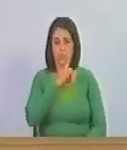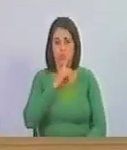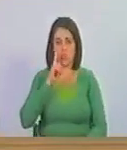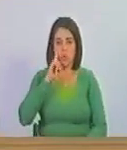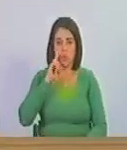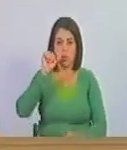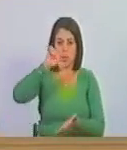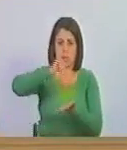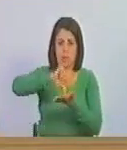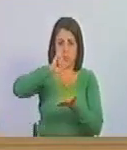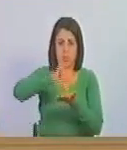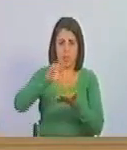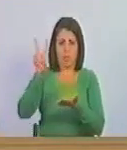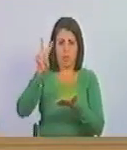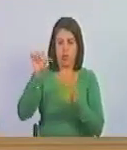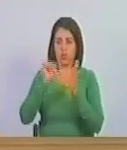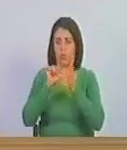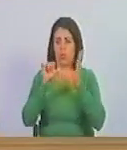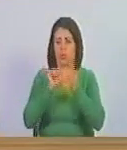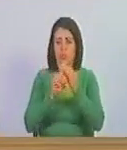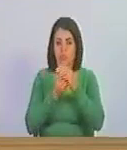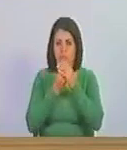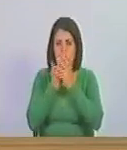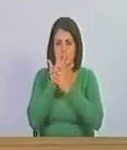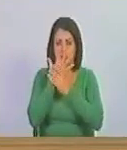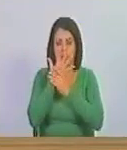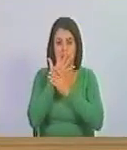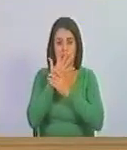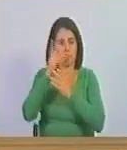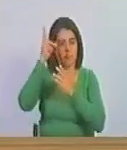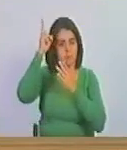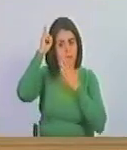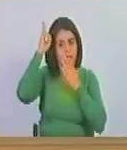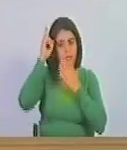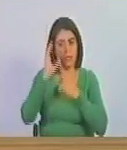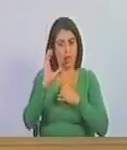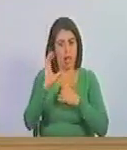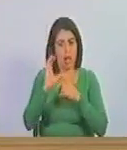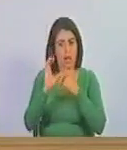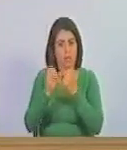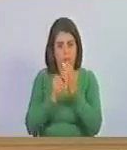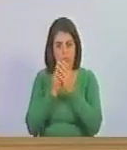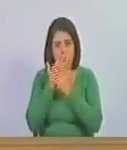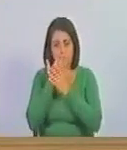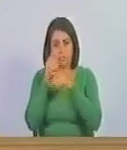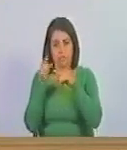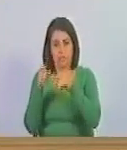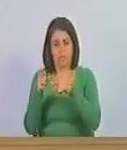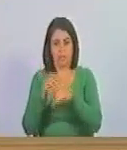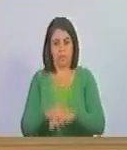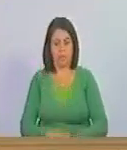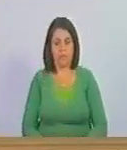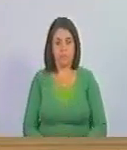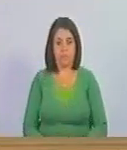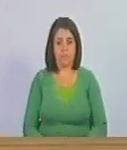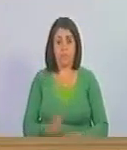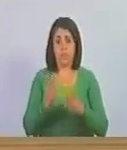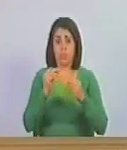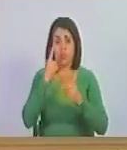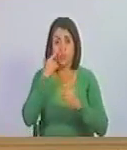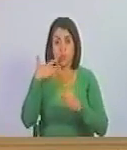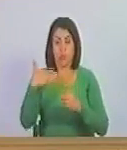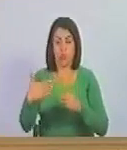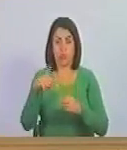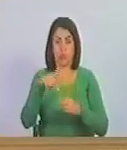venezolana proviene de una flor que los indígenas denominaban Caraca la cual era una muy común